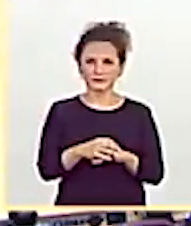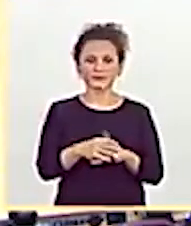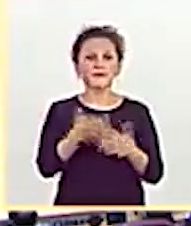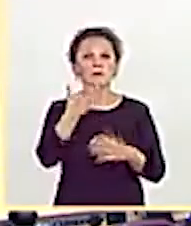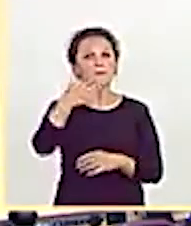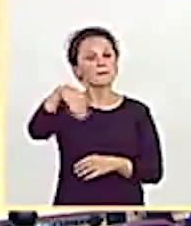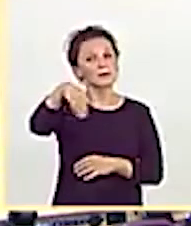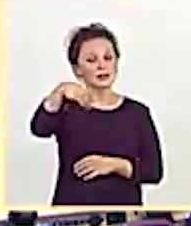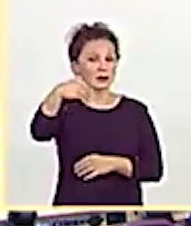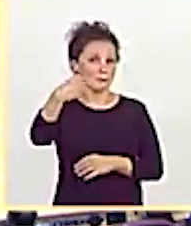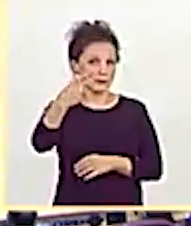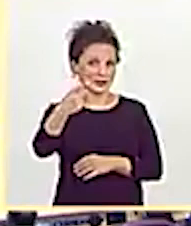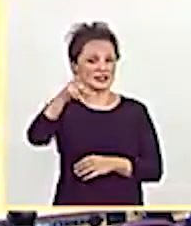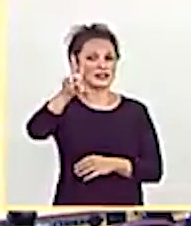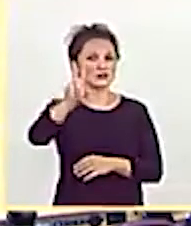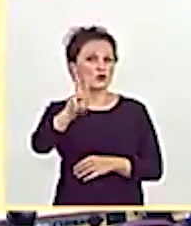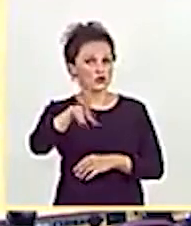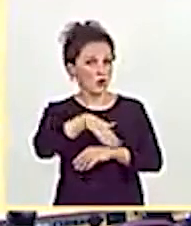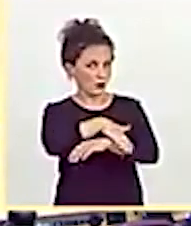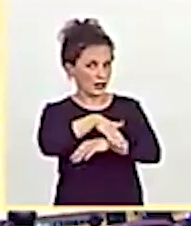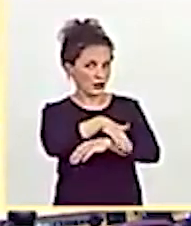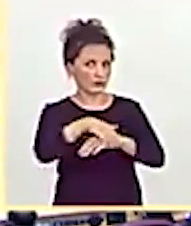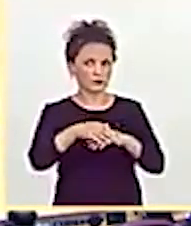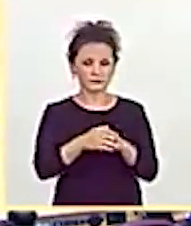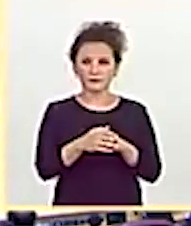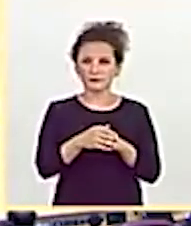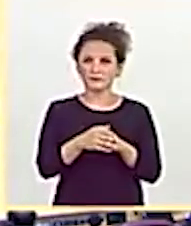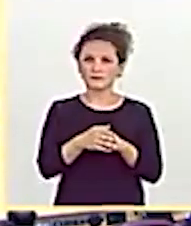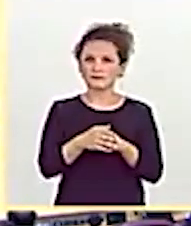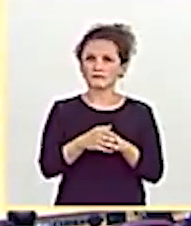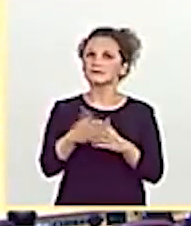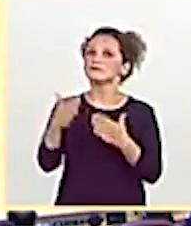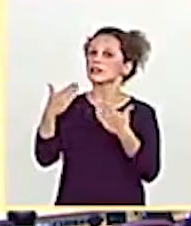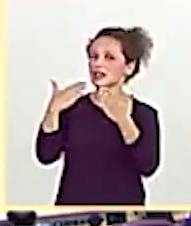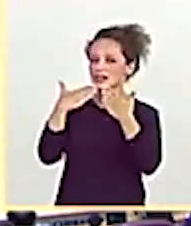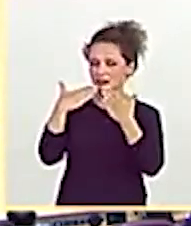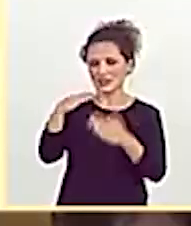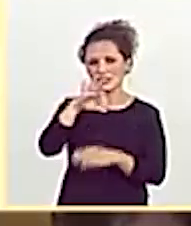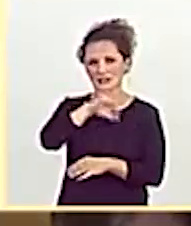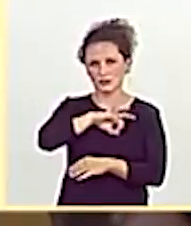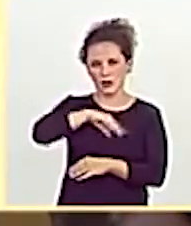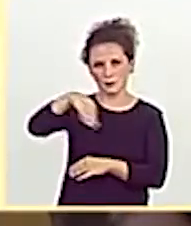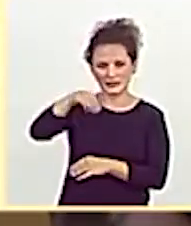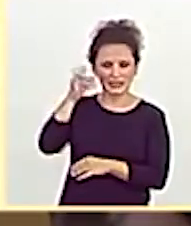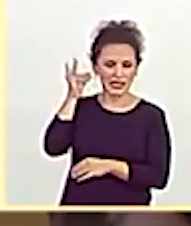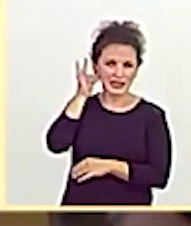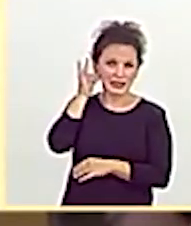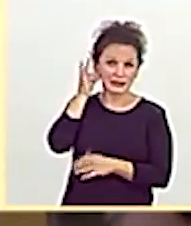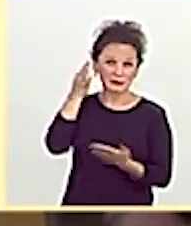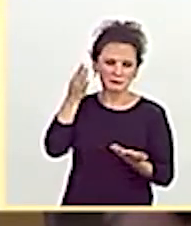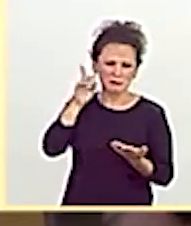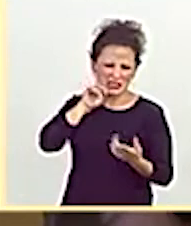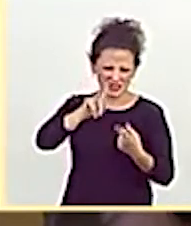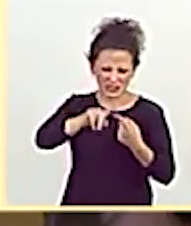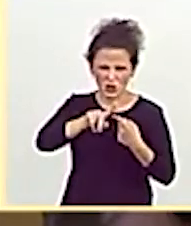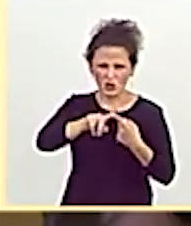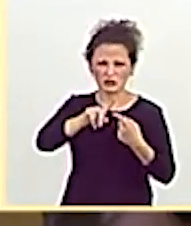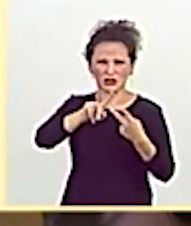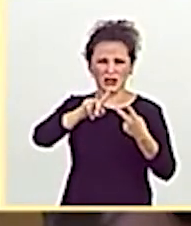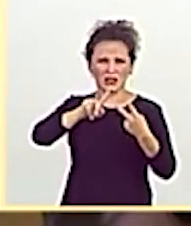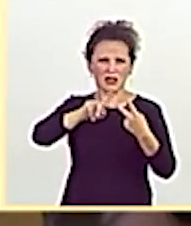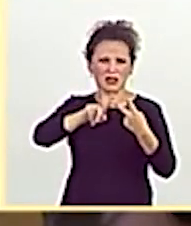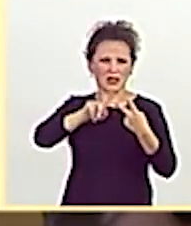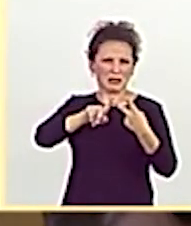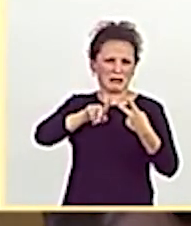Vicepresidente, segundo del Gobierno. Gracias, señora presidenta, mentiroso, embaucador,